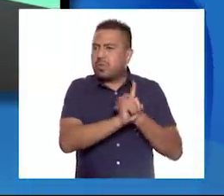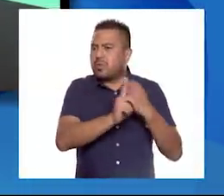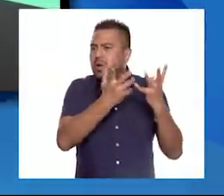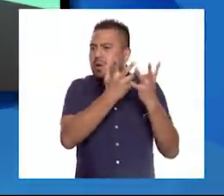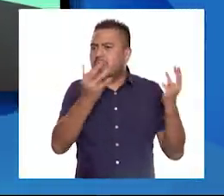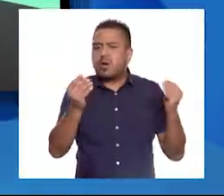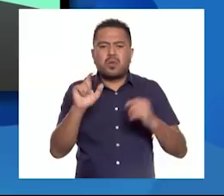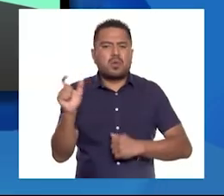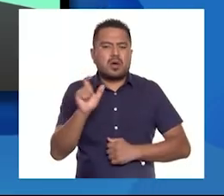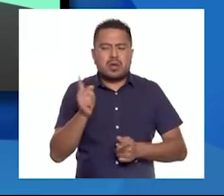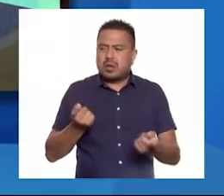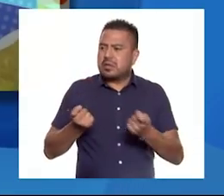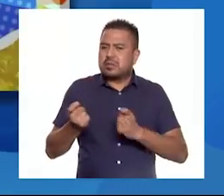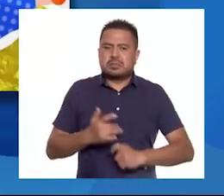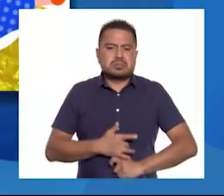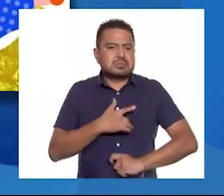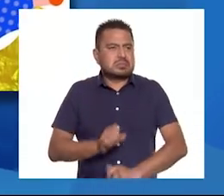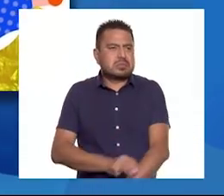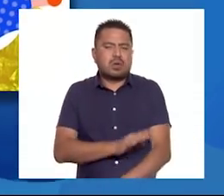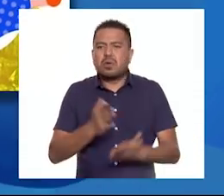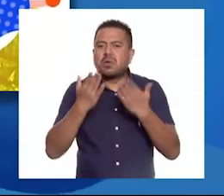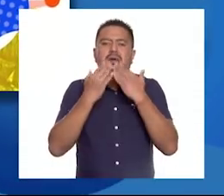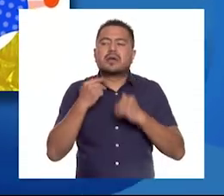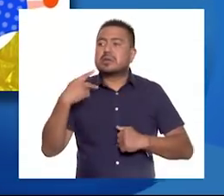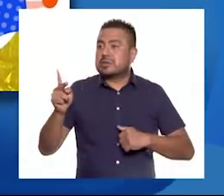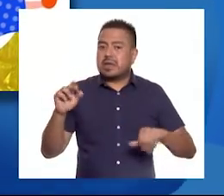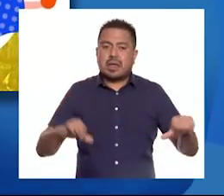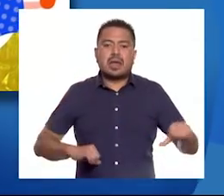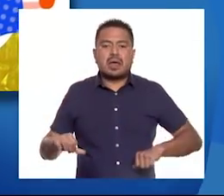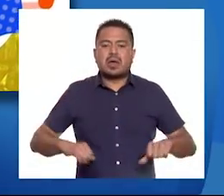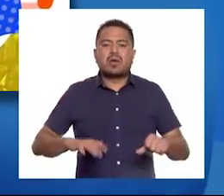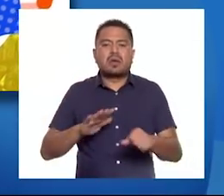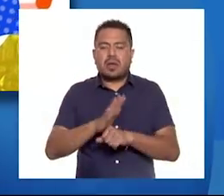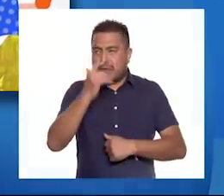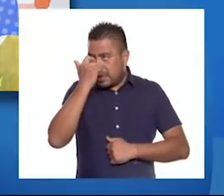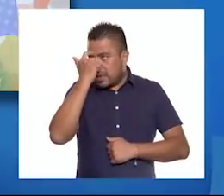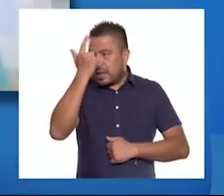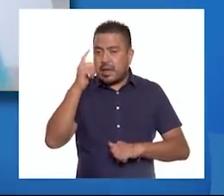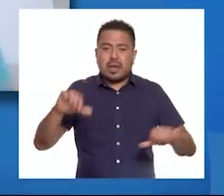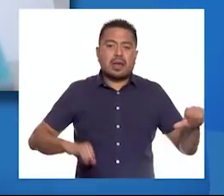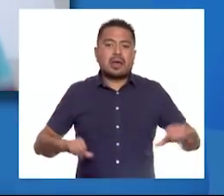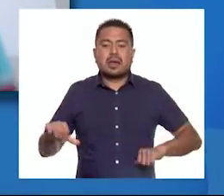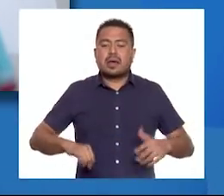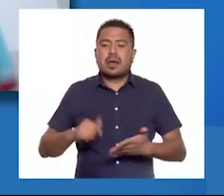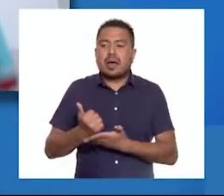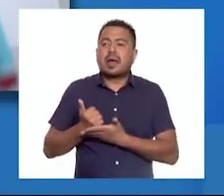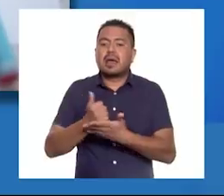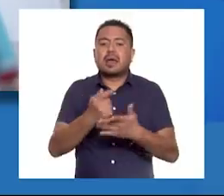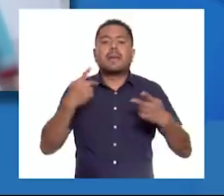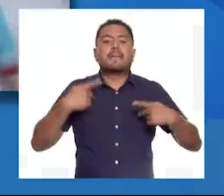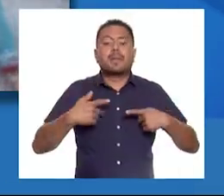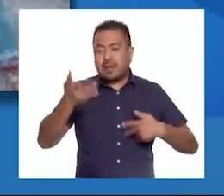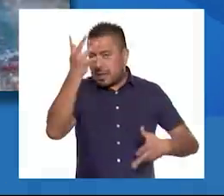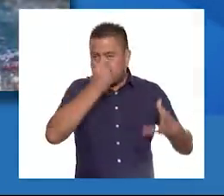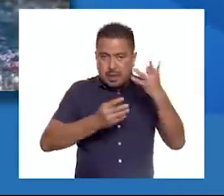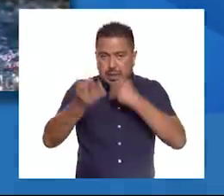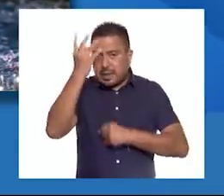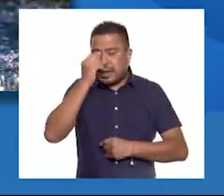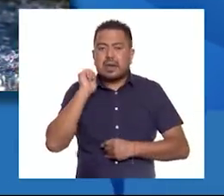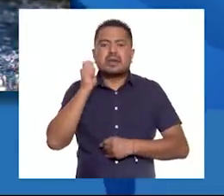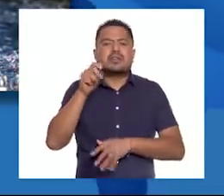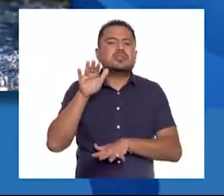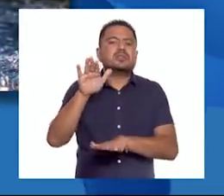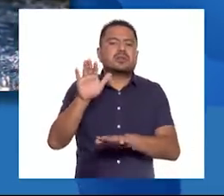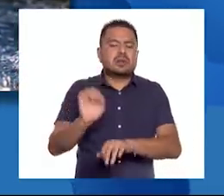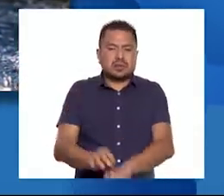cuando no regulamos nuestras emociones. Su tarea, crear actividades que ayuden a las personas a aprender acerca